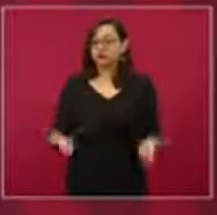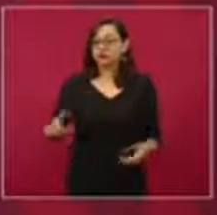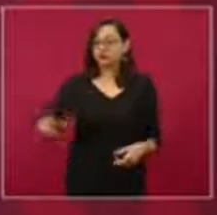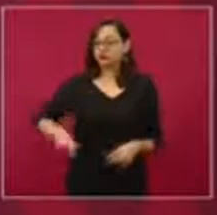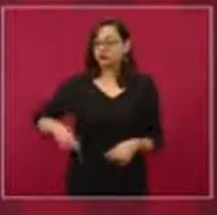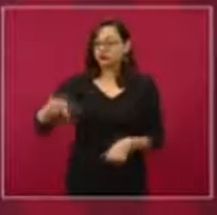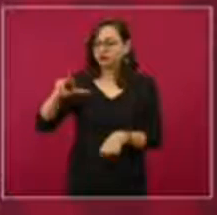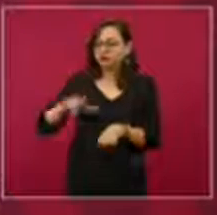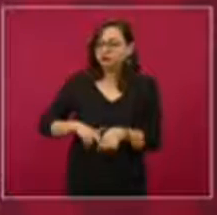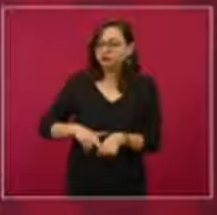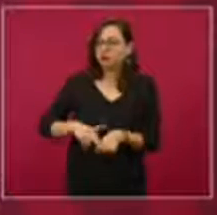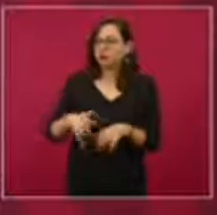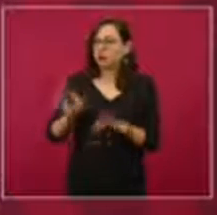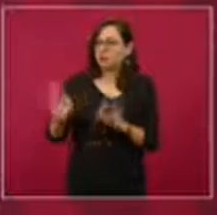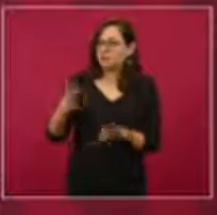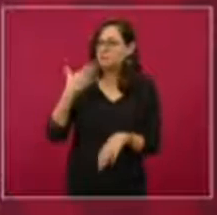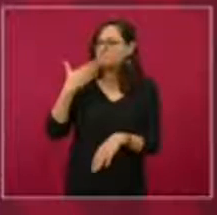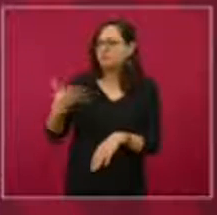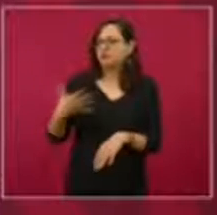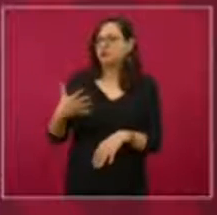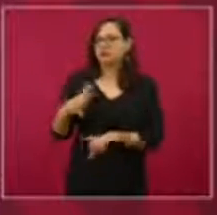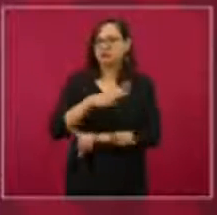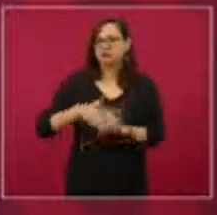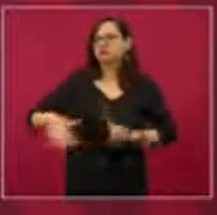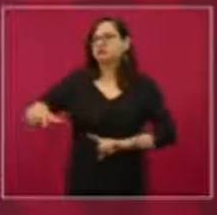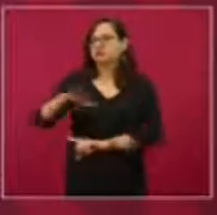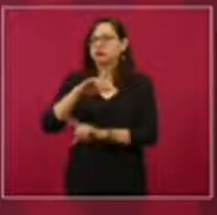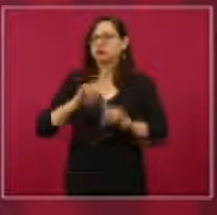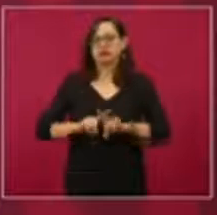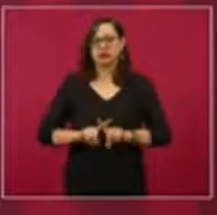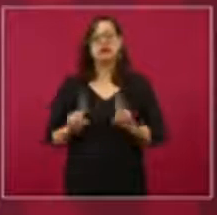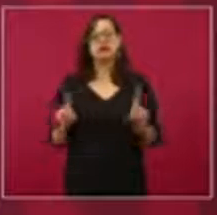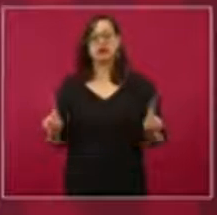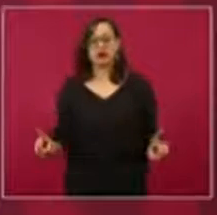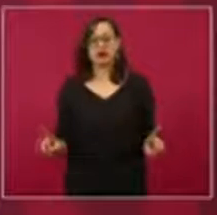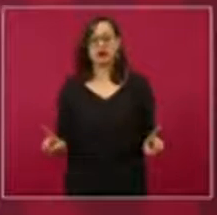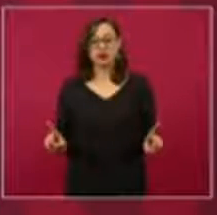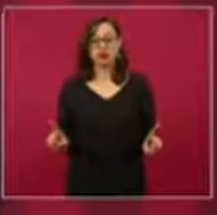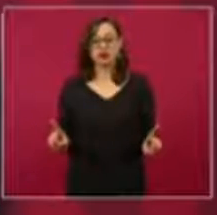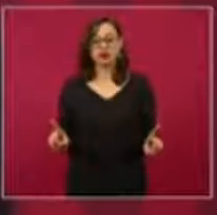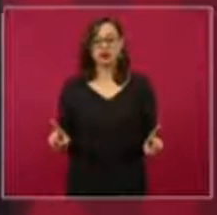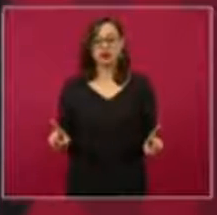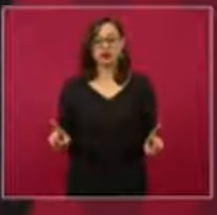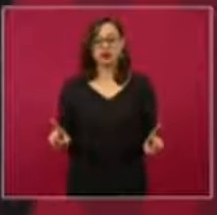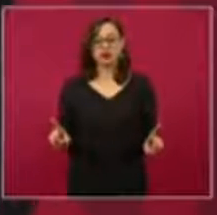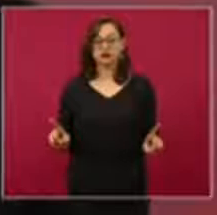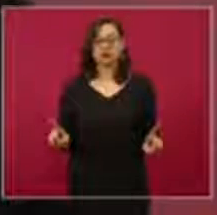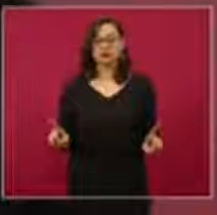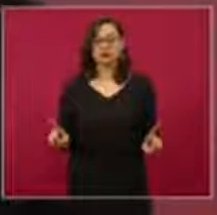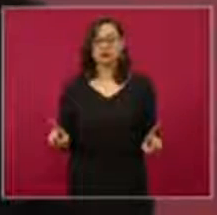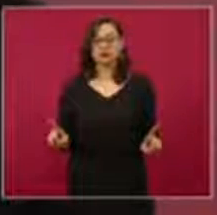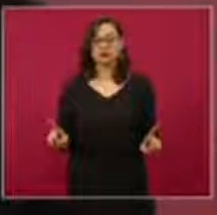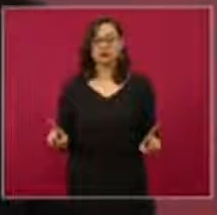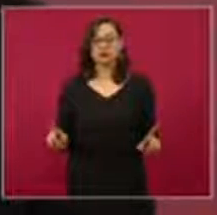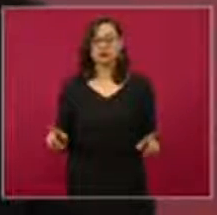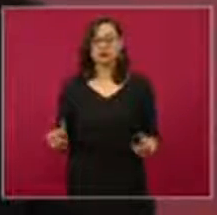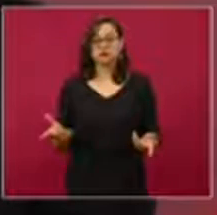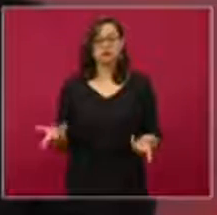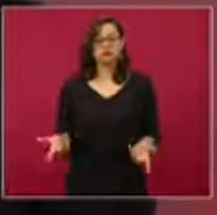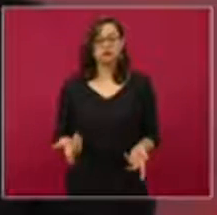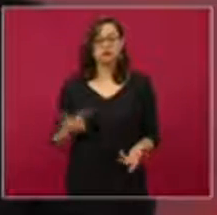completamente y no veo